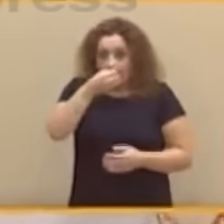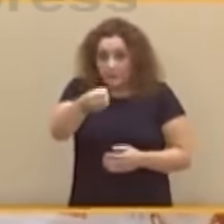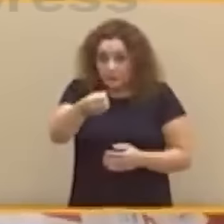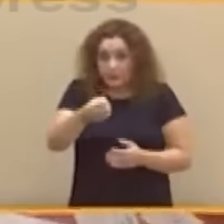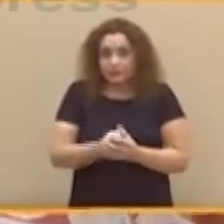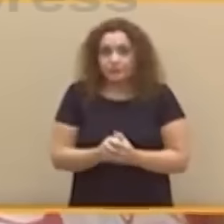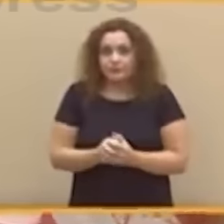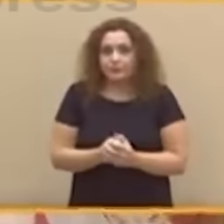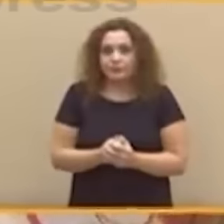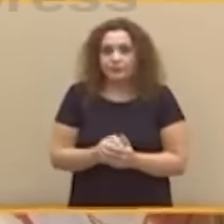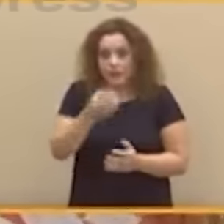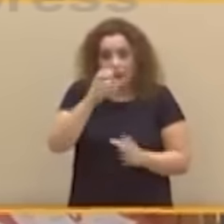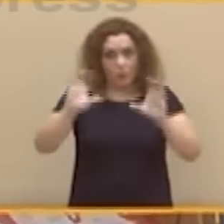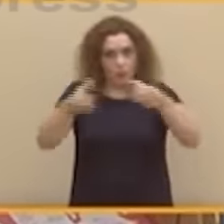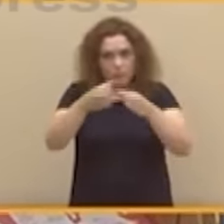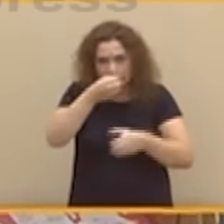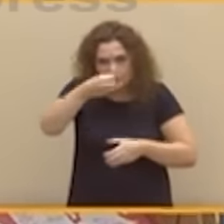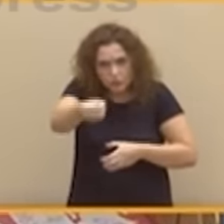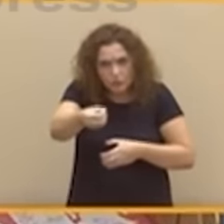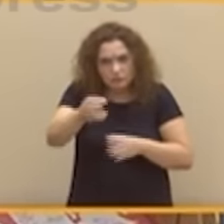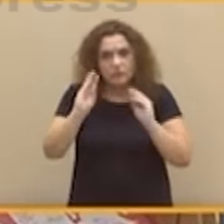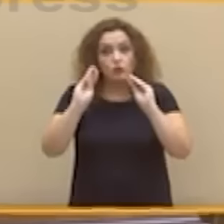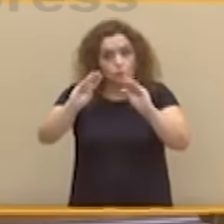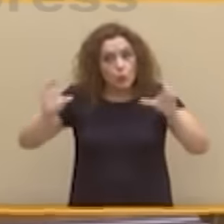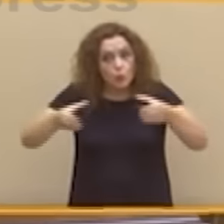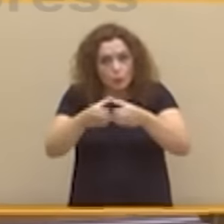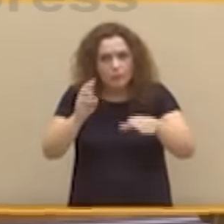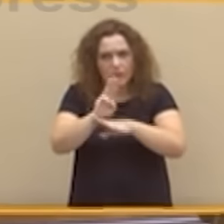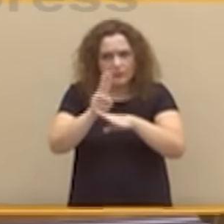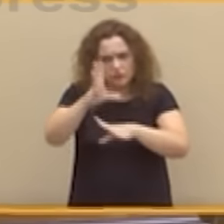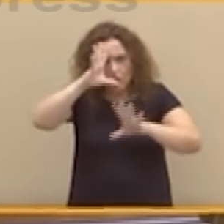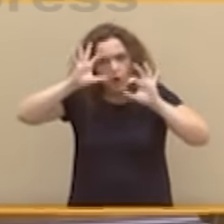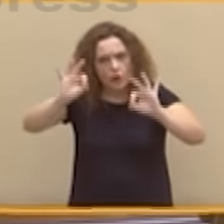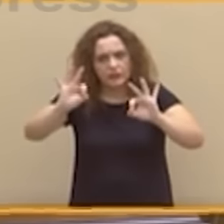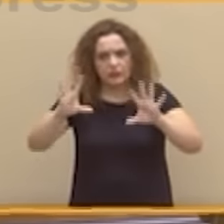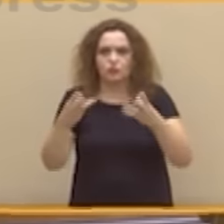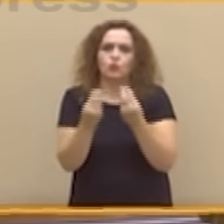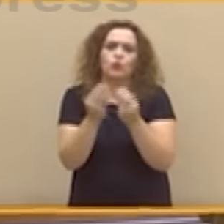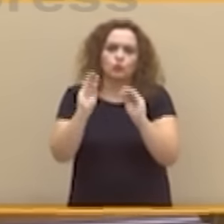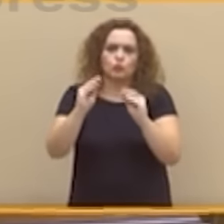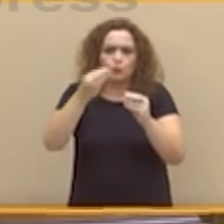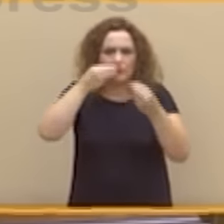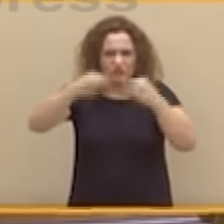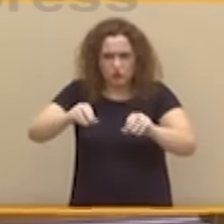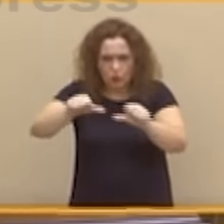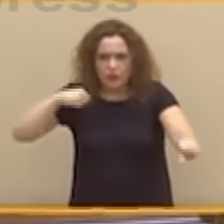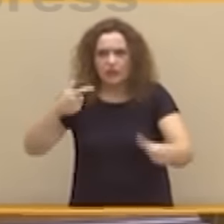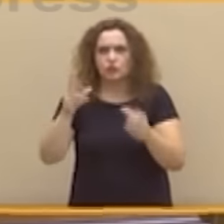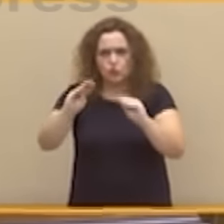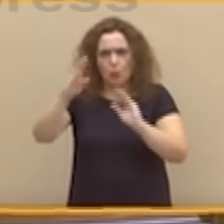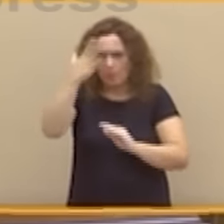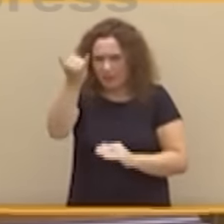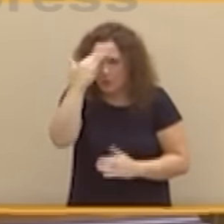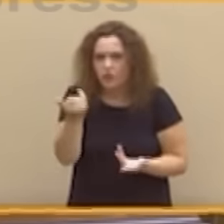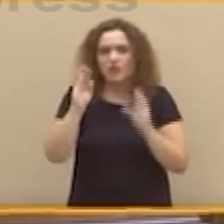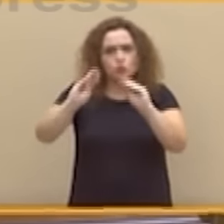El Partido Socialista Obrero Español y su grupo parlamentario son coherentes con su historia, con su memoria, con su programa, con la palabra